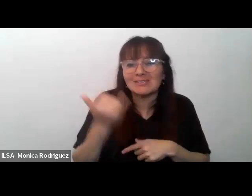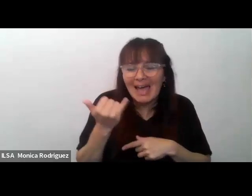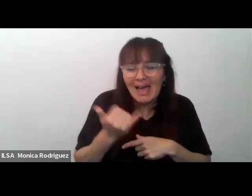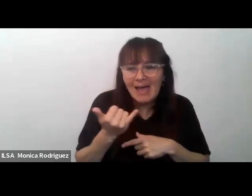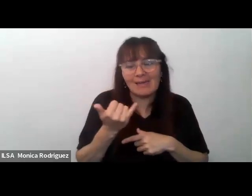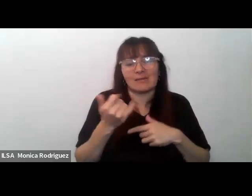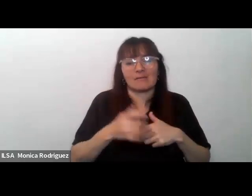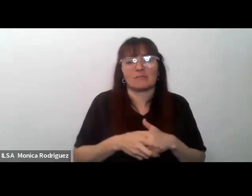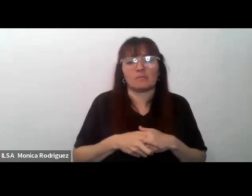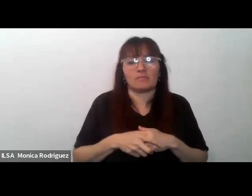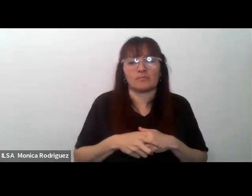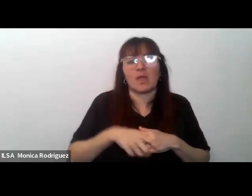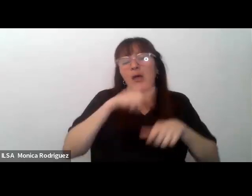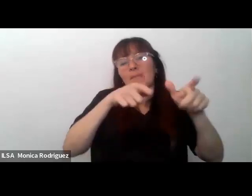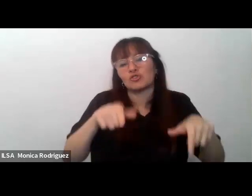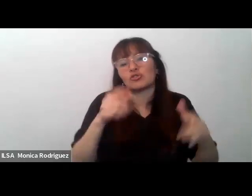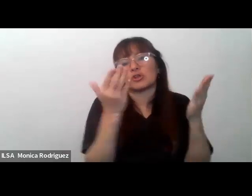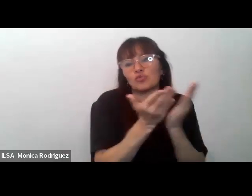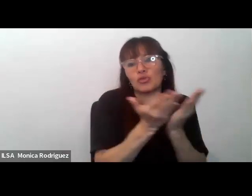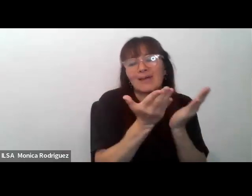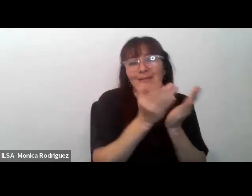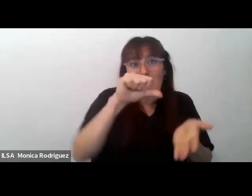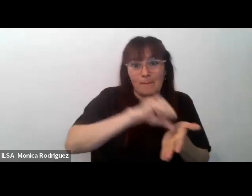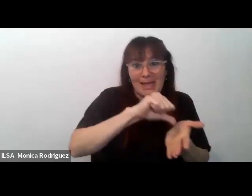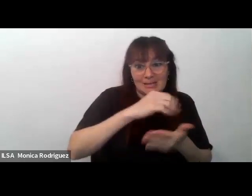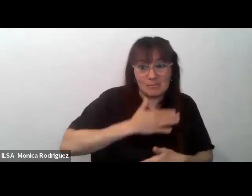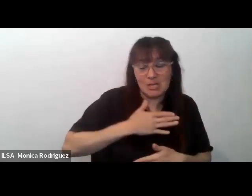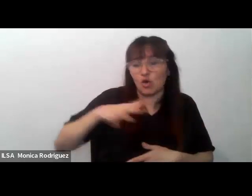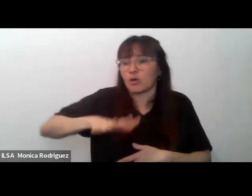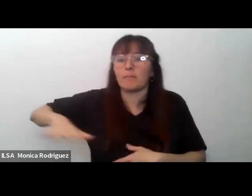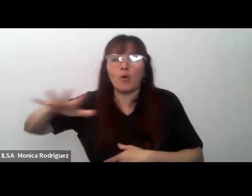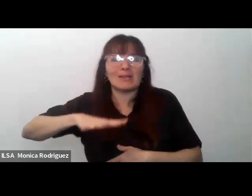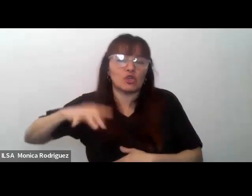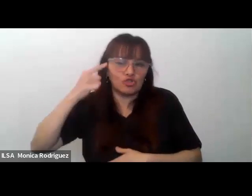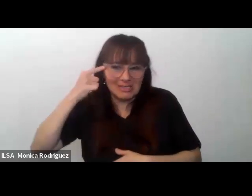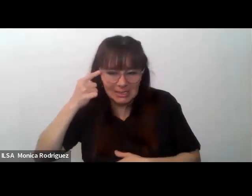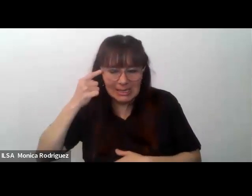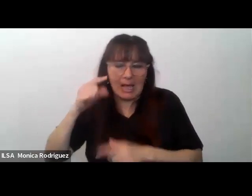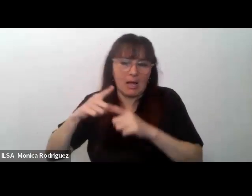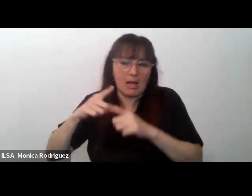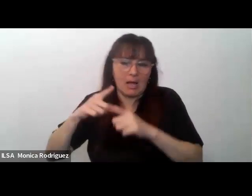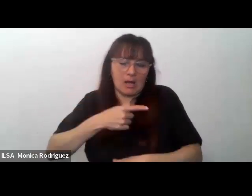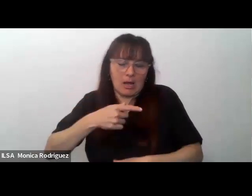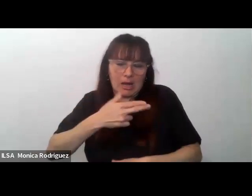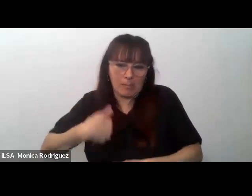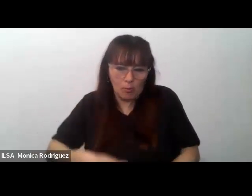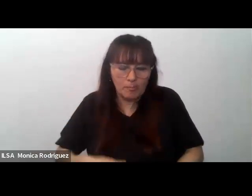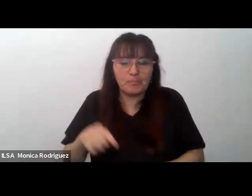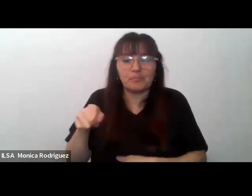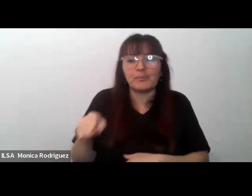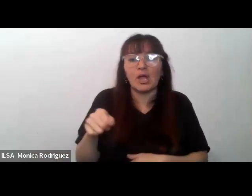estudiantes de mi país y estas poblaciones algunos dicen bueno yo detesto esas poblaciones